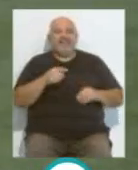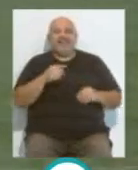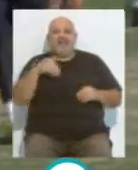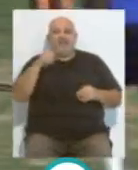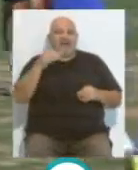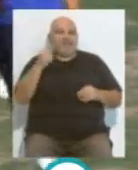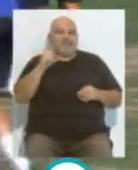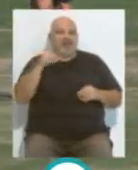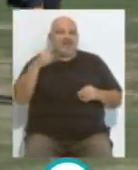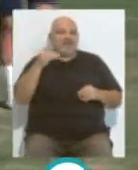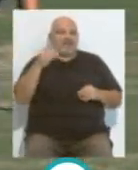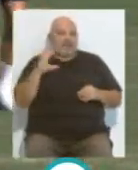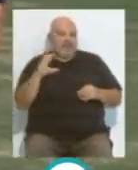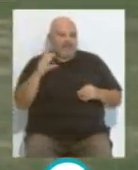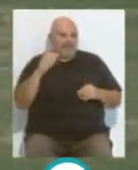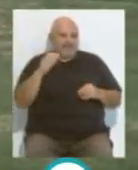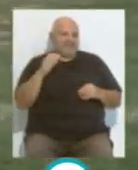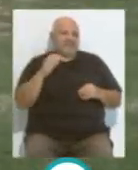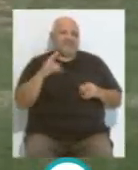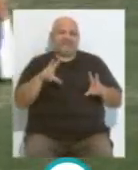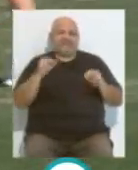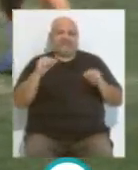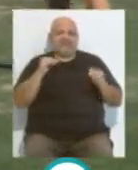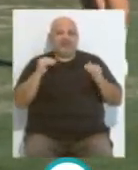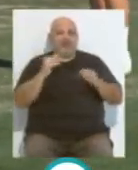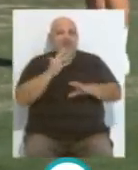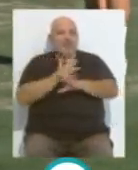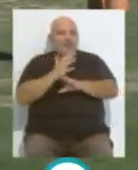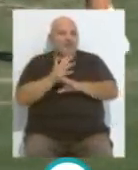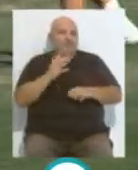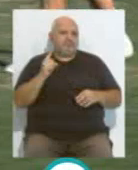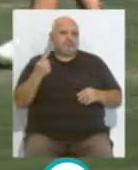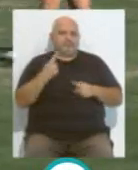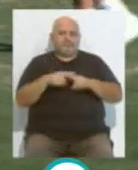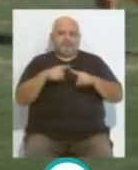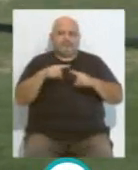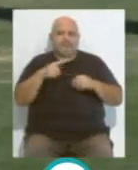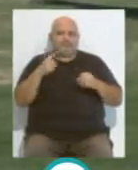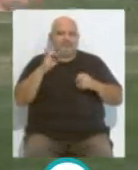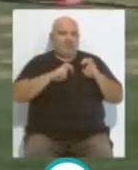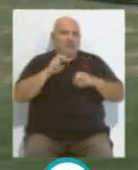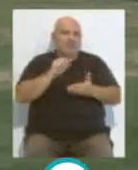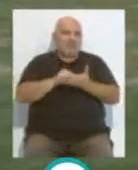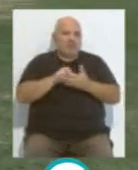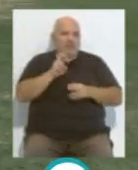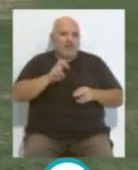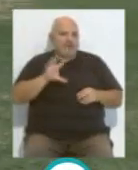Malvasi, otro de los jugadores que terminó la temporada jugando y intentando ganarse minutos.